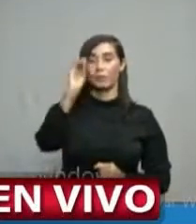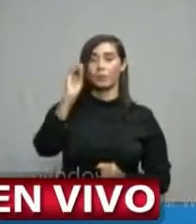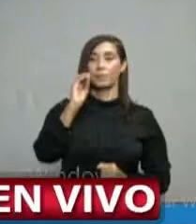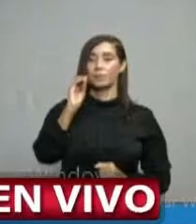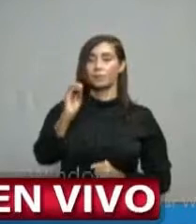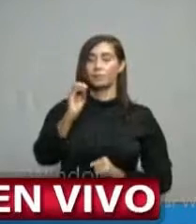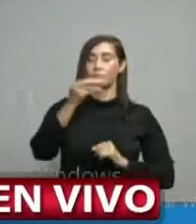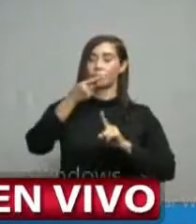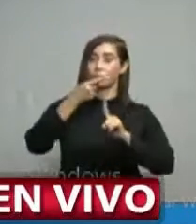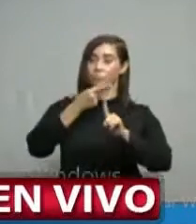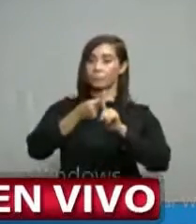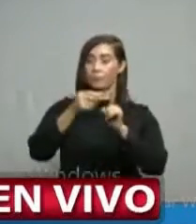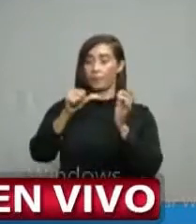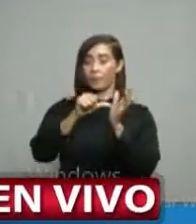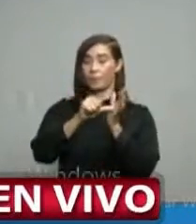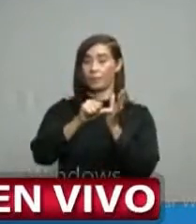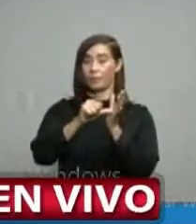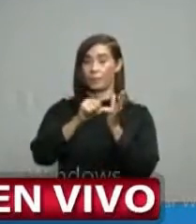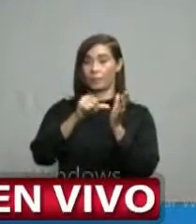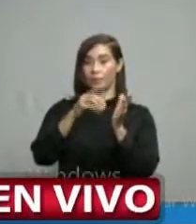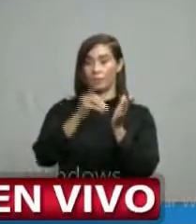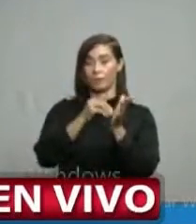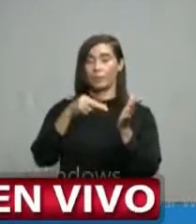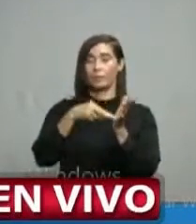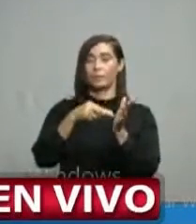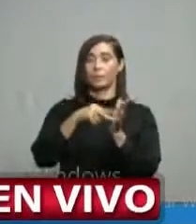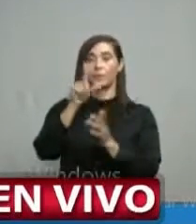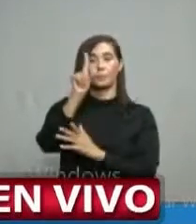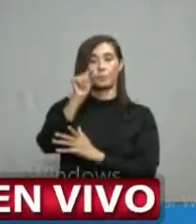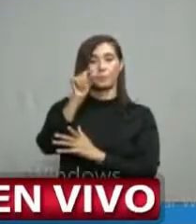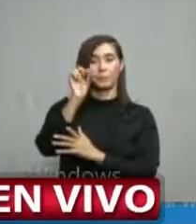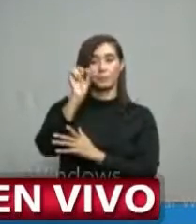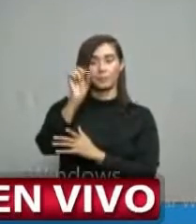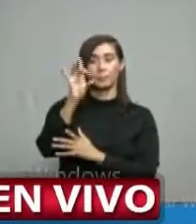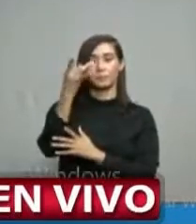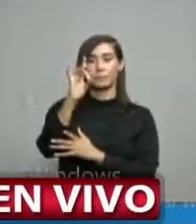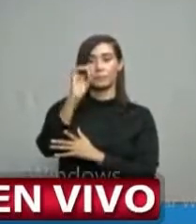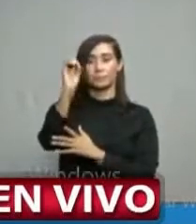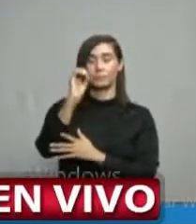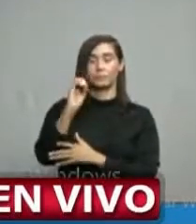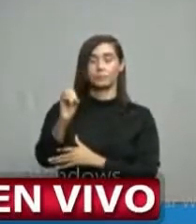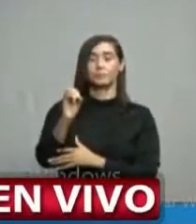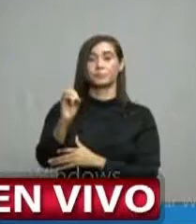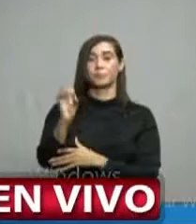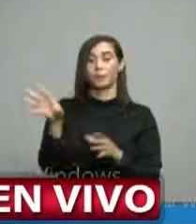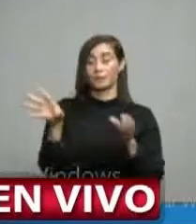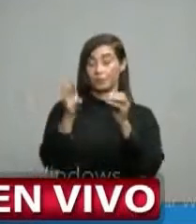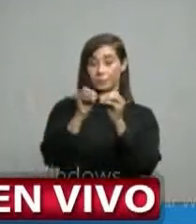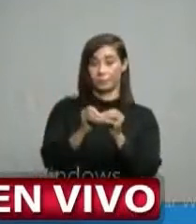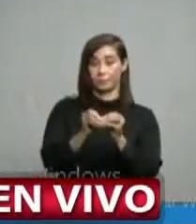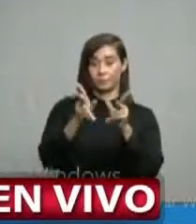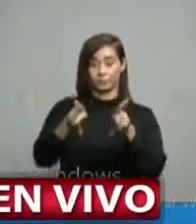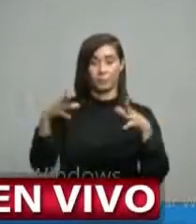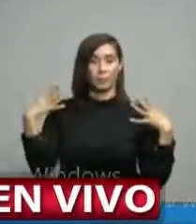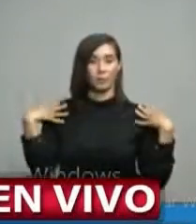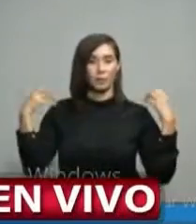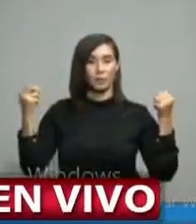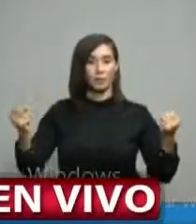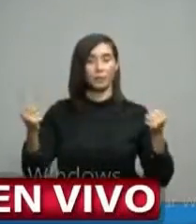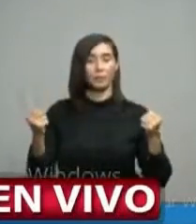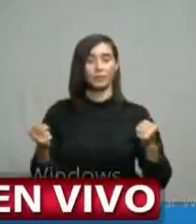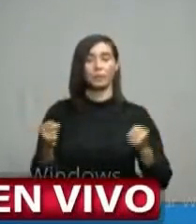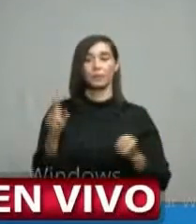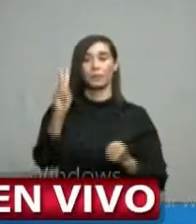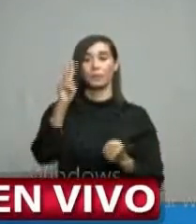positividad para el Distrito Nacional 20.18% con un total de recuperados